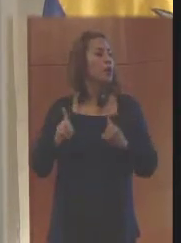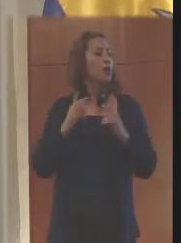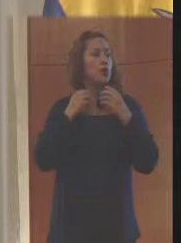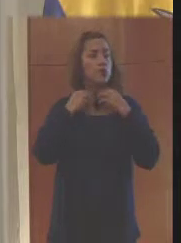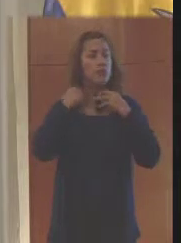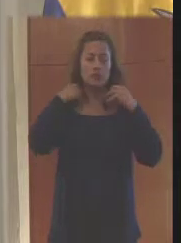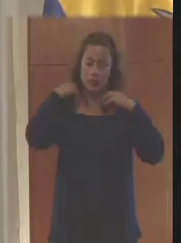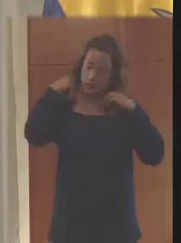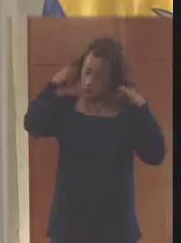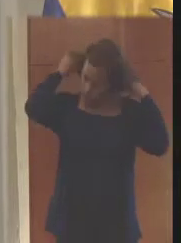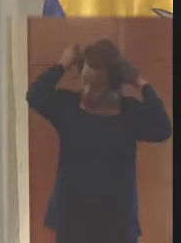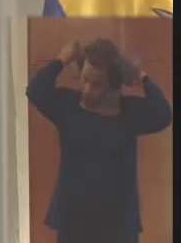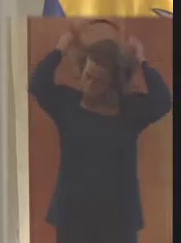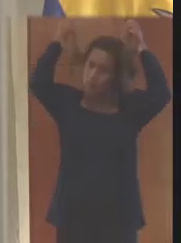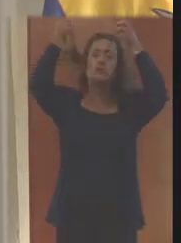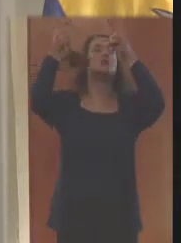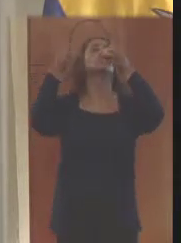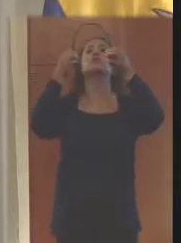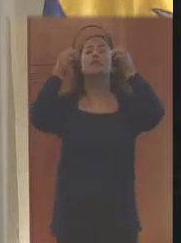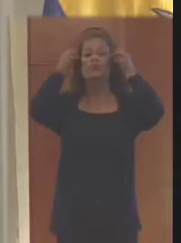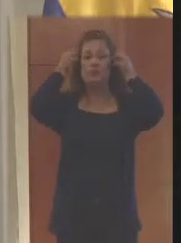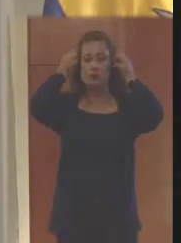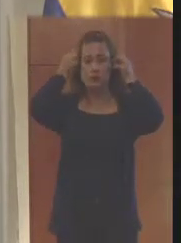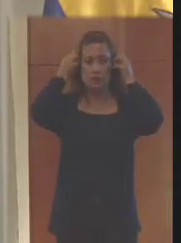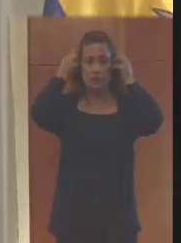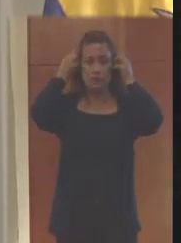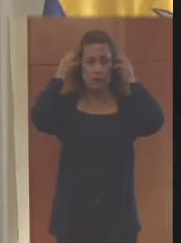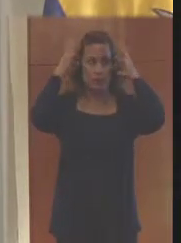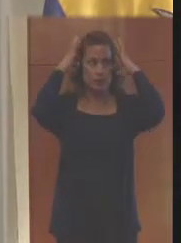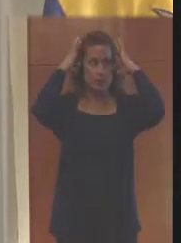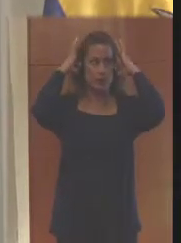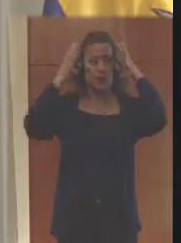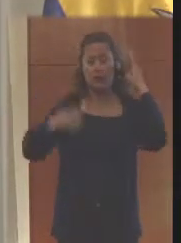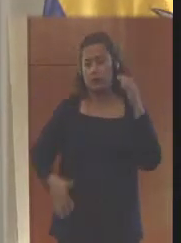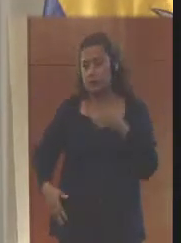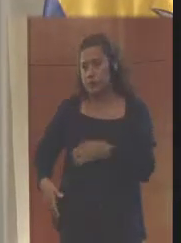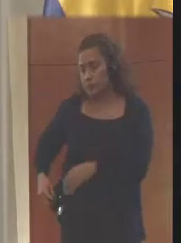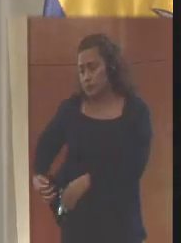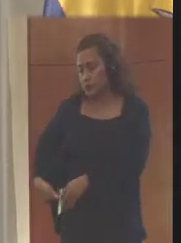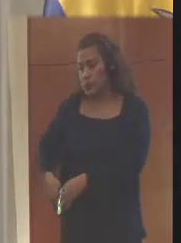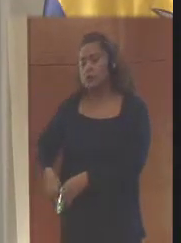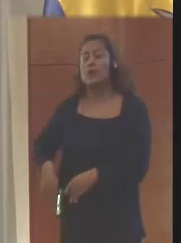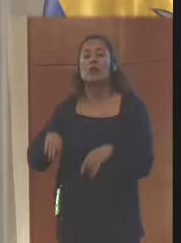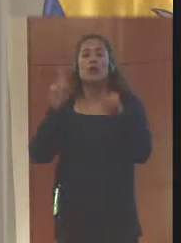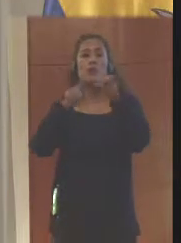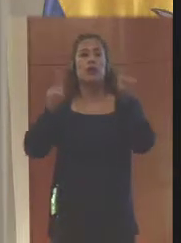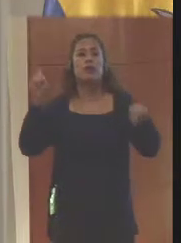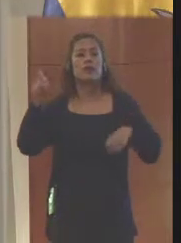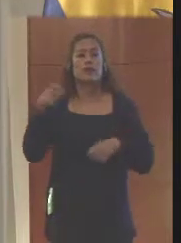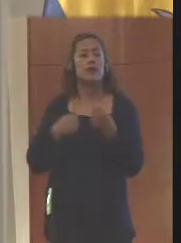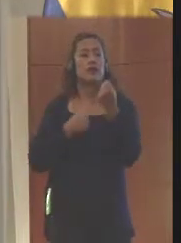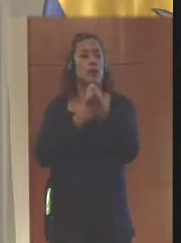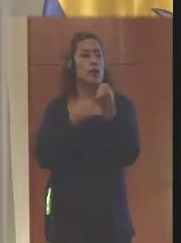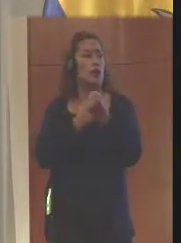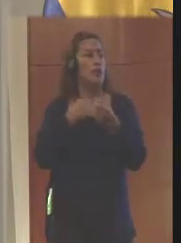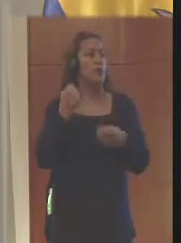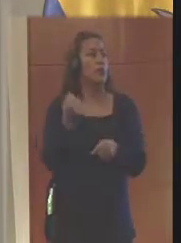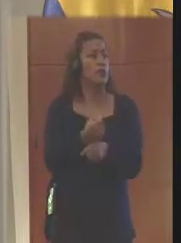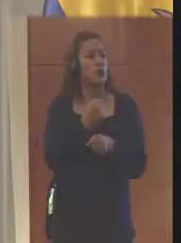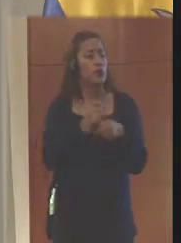ellos hacia nosotros, necesitamos hacer una labor social y no una intervención de seguridad. Y había una intervención de seguridad. Y hemos